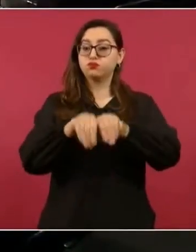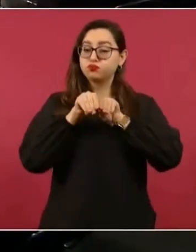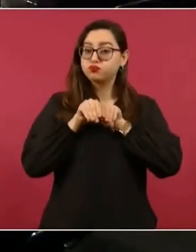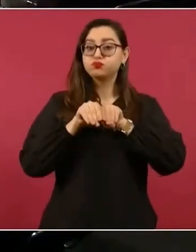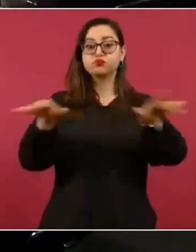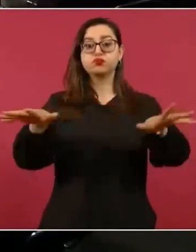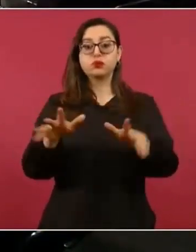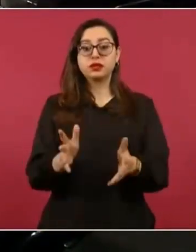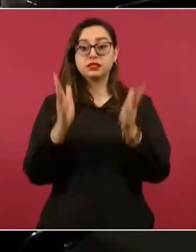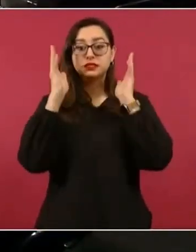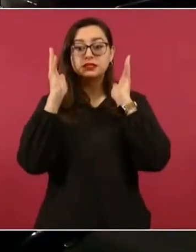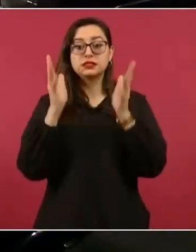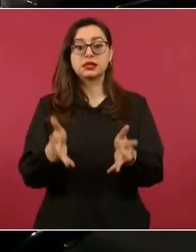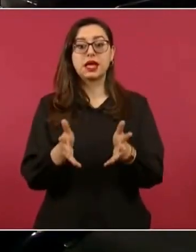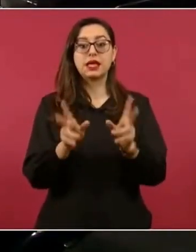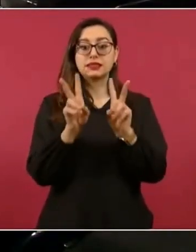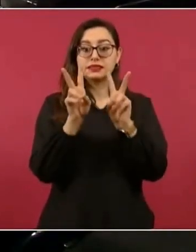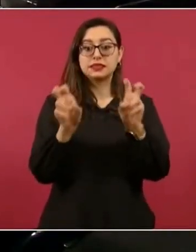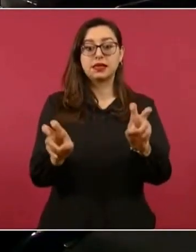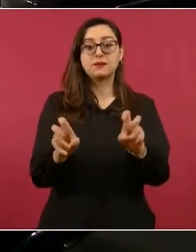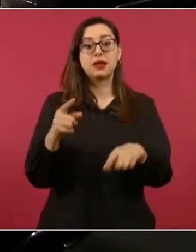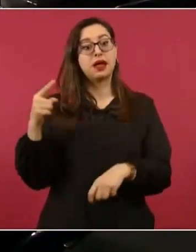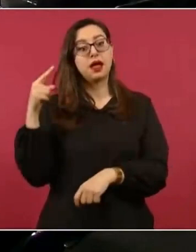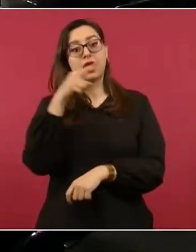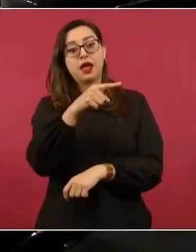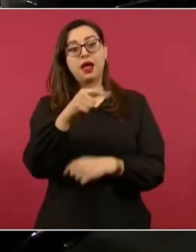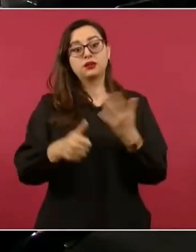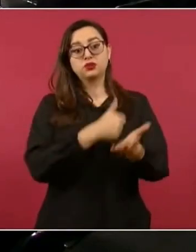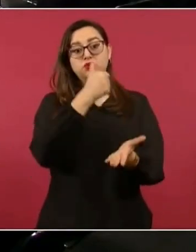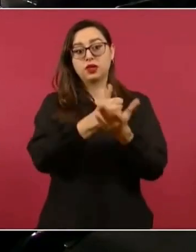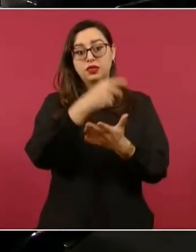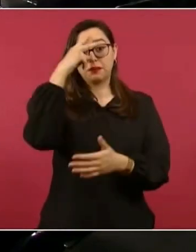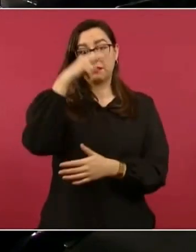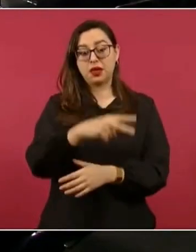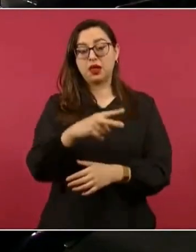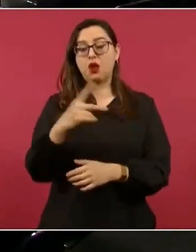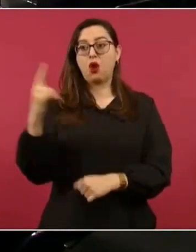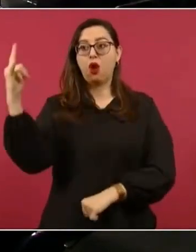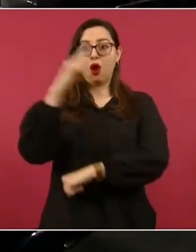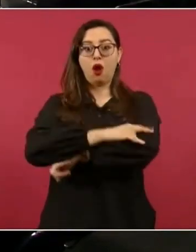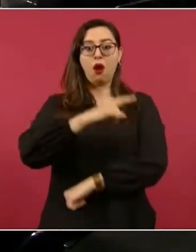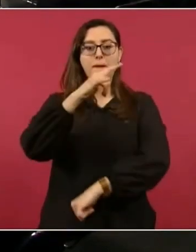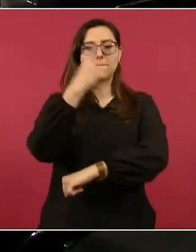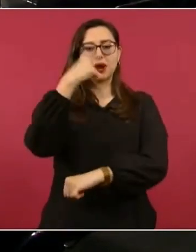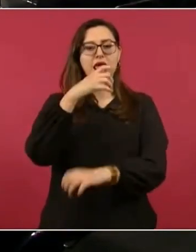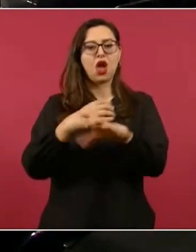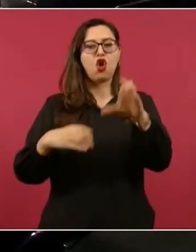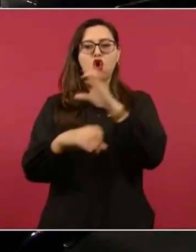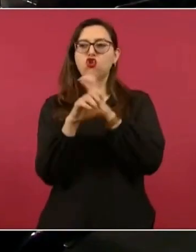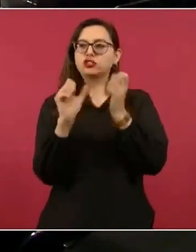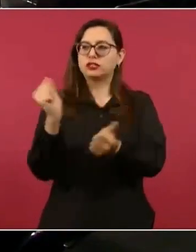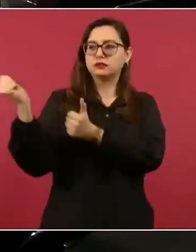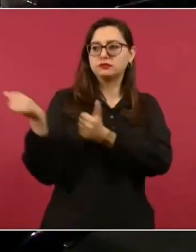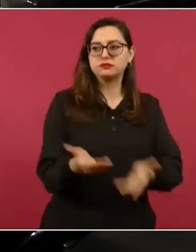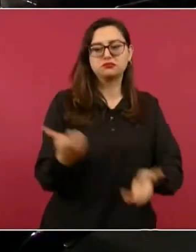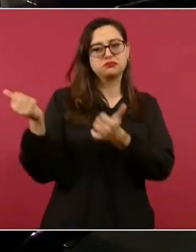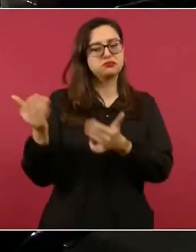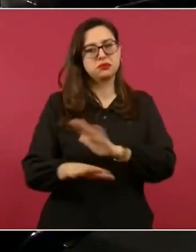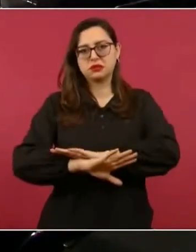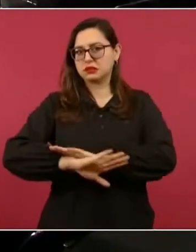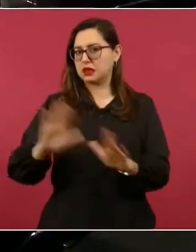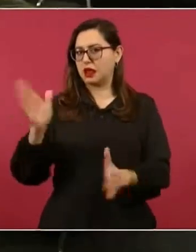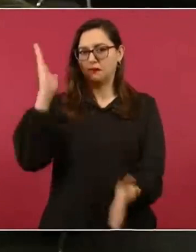exclusivas de carga en el aeropuerto de la Ciudad de México. Da solamente 108 días, que son cinco meses